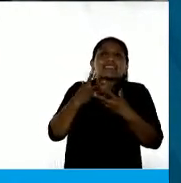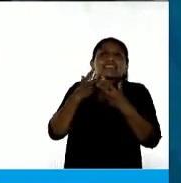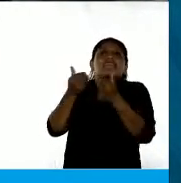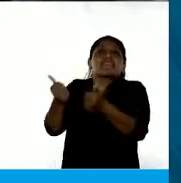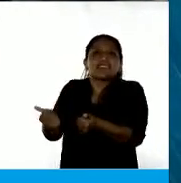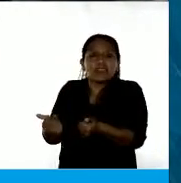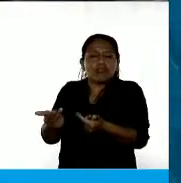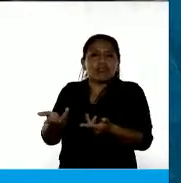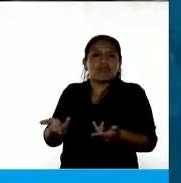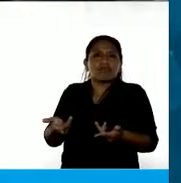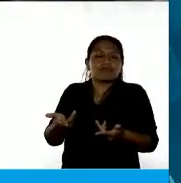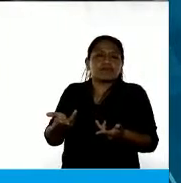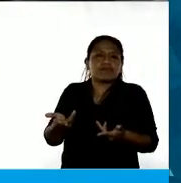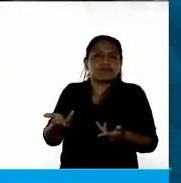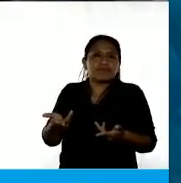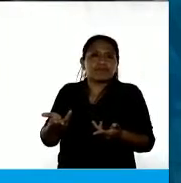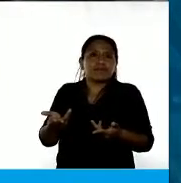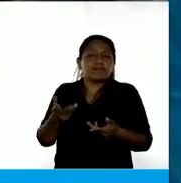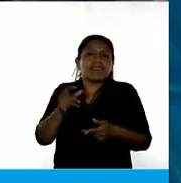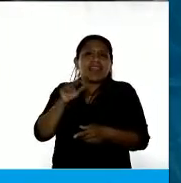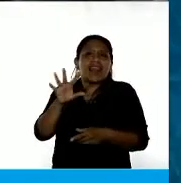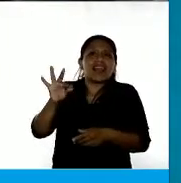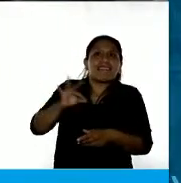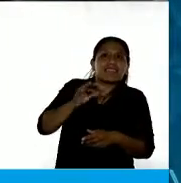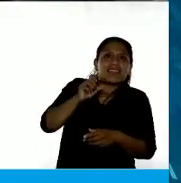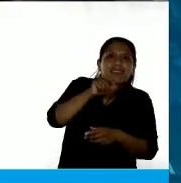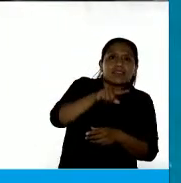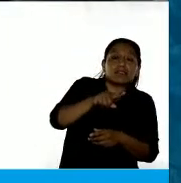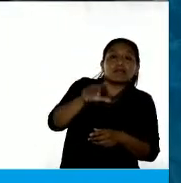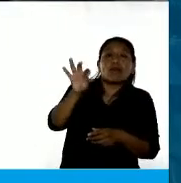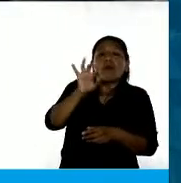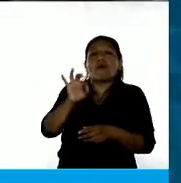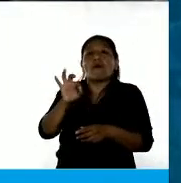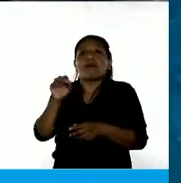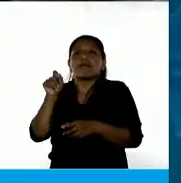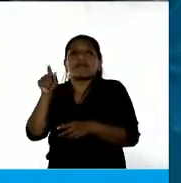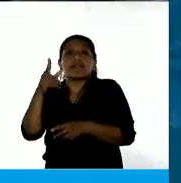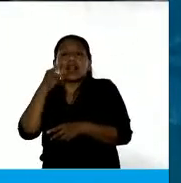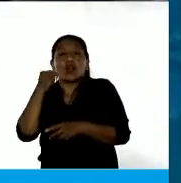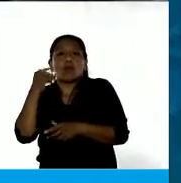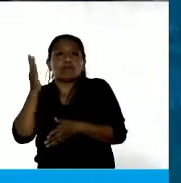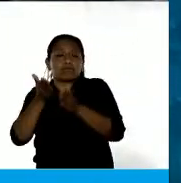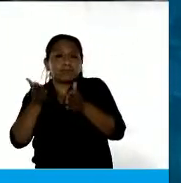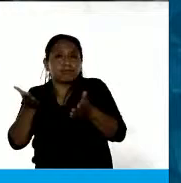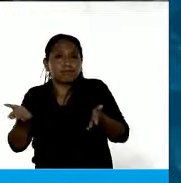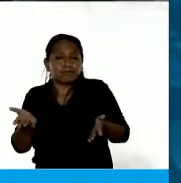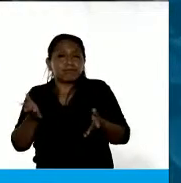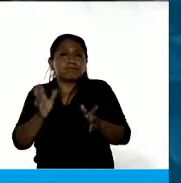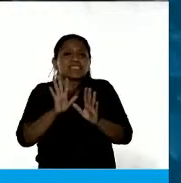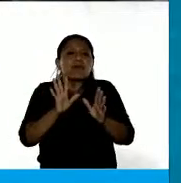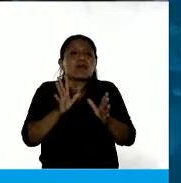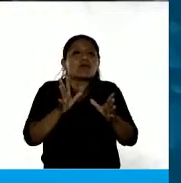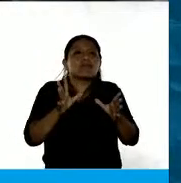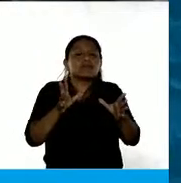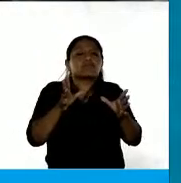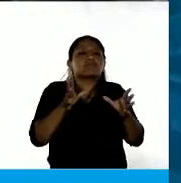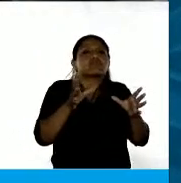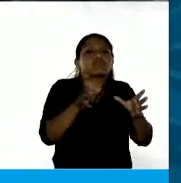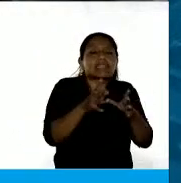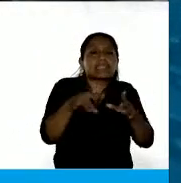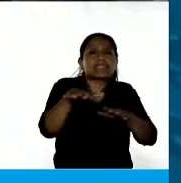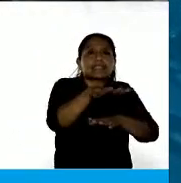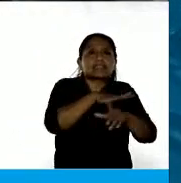era la víctima, era la vida de ella o la vida del violento. Pero estamos acorralando a las mujeres a que estén en esa